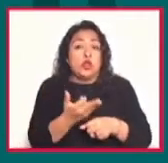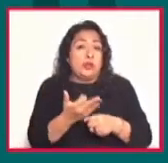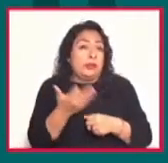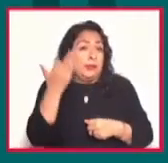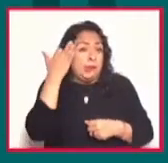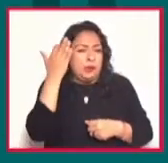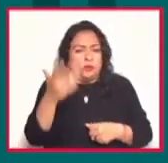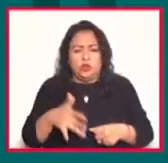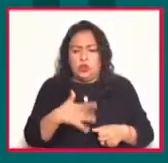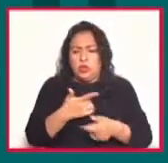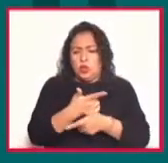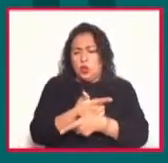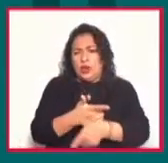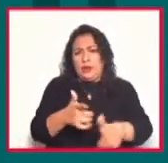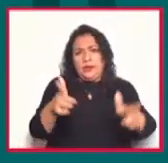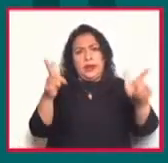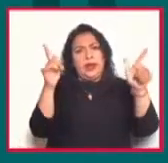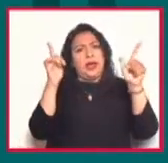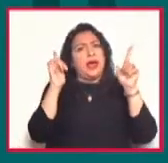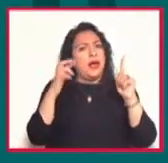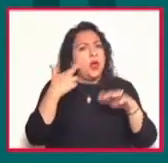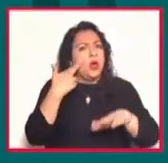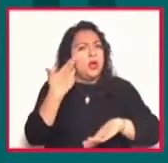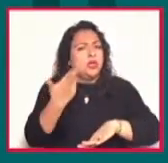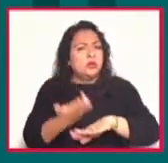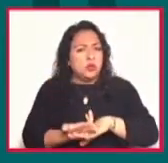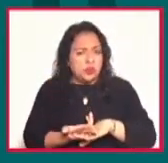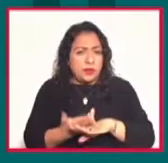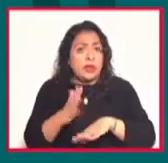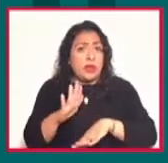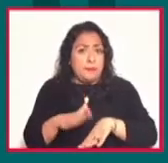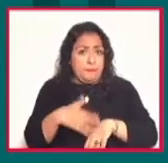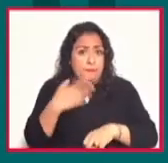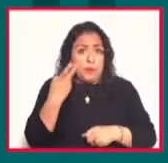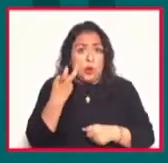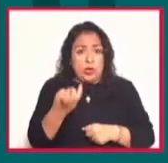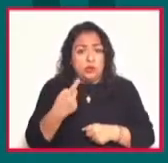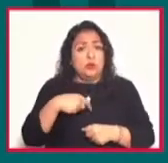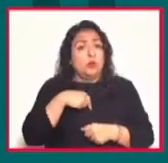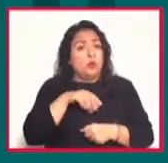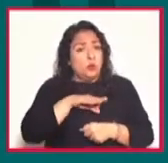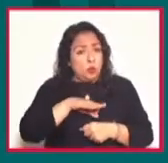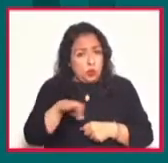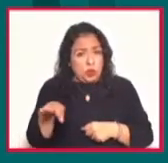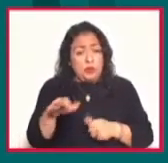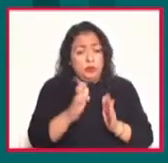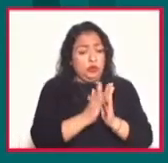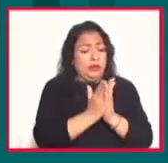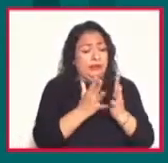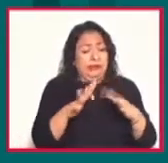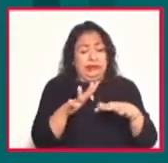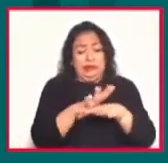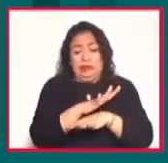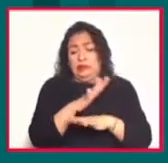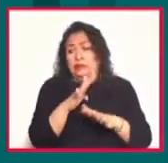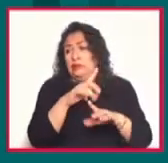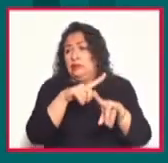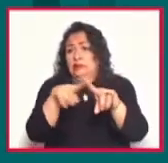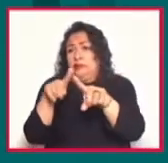liberados de esa responsabilidad y por eso podemos mover nuestros libros por los lugares más diversos.